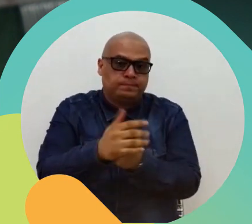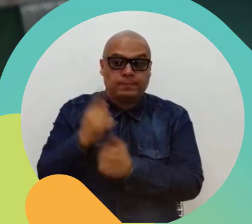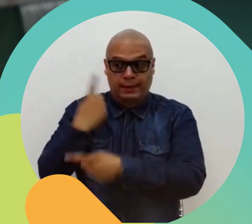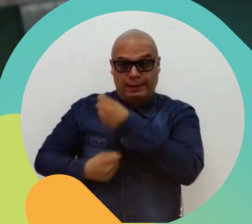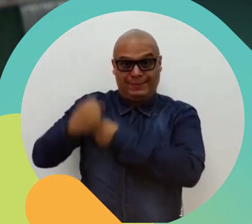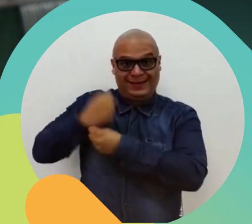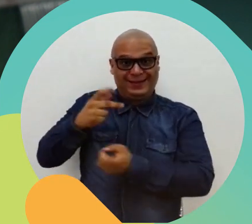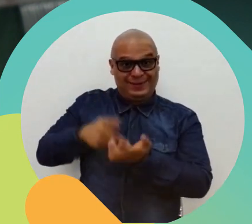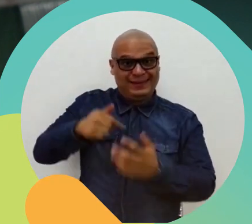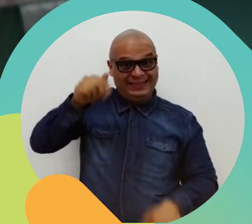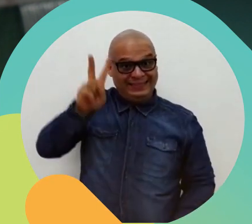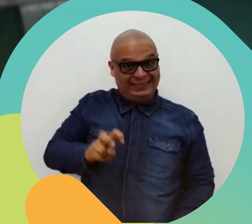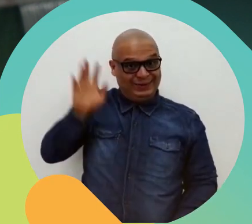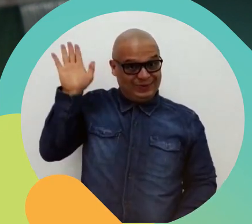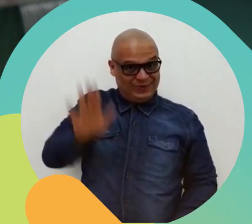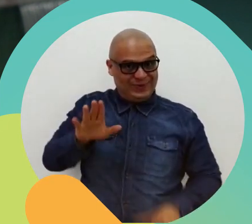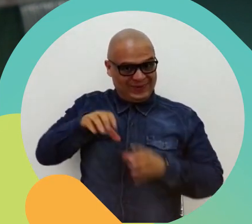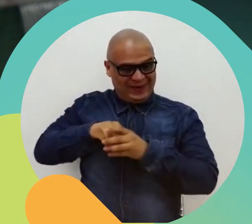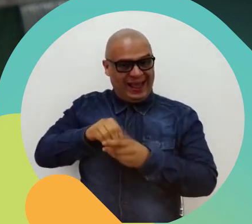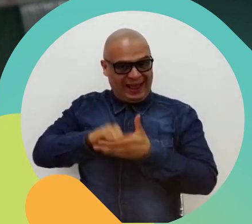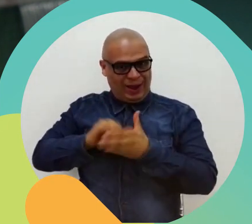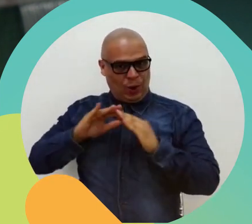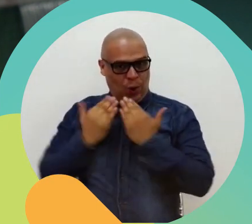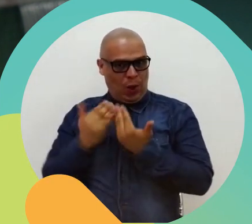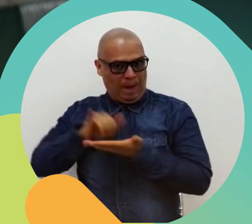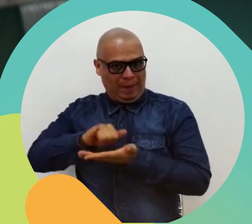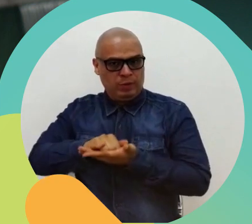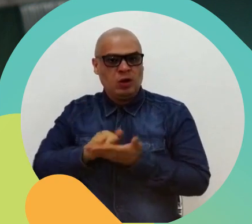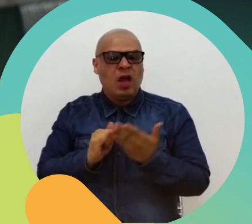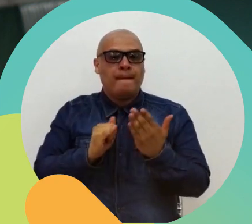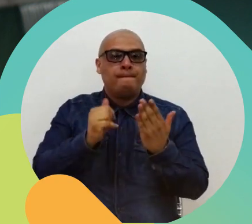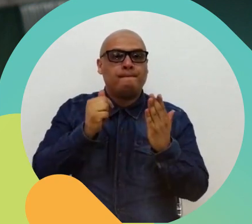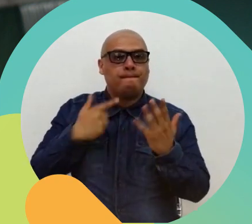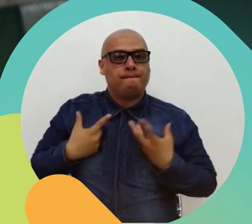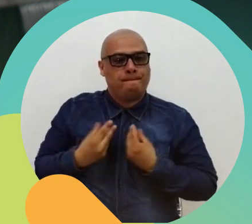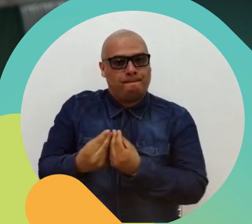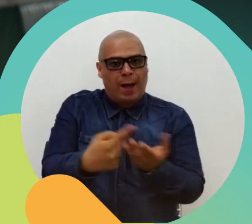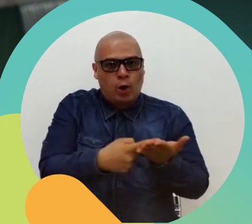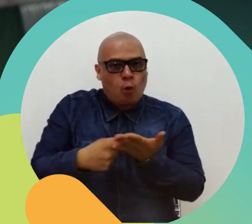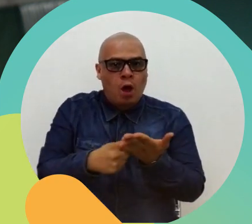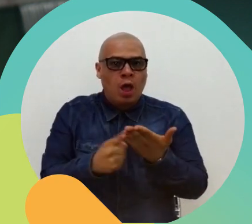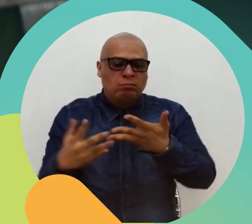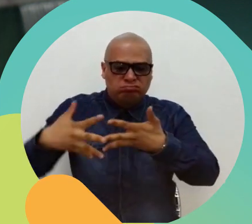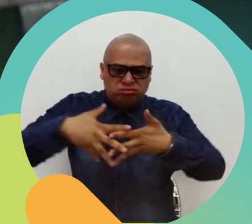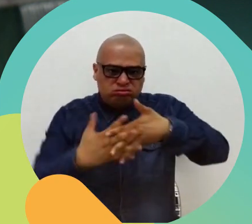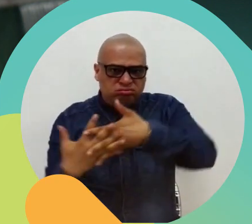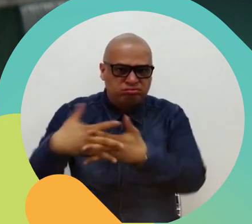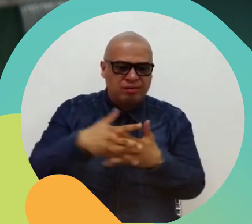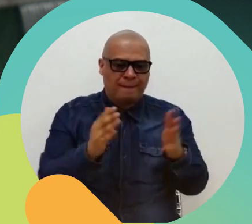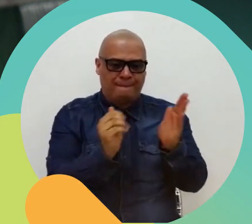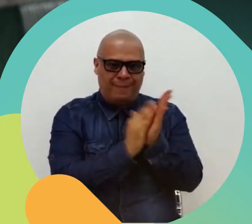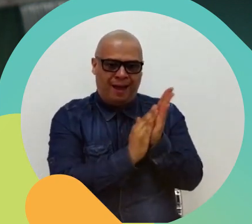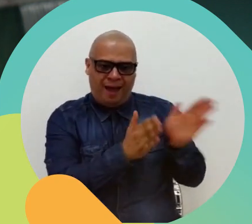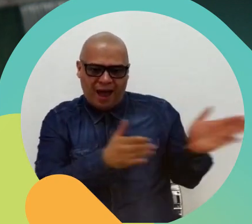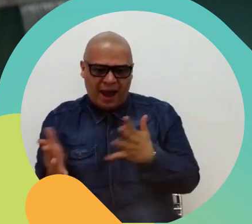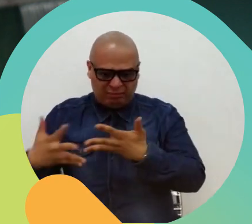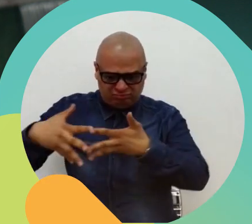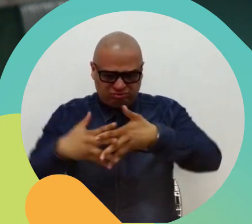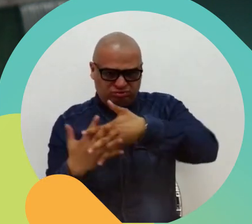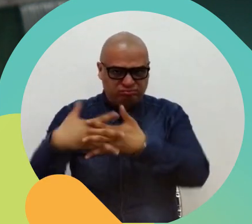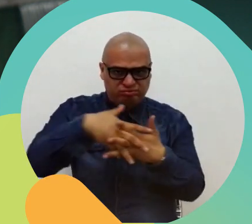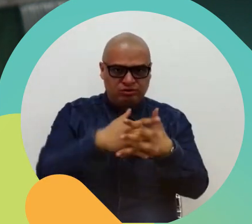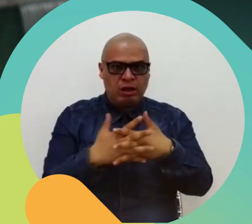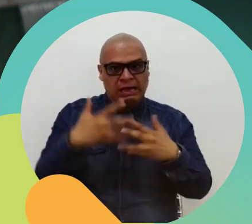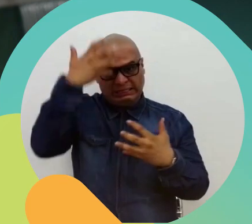El año pasado, en el 2017, se hizo ajustes al manual de convivencia, a los planes de